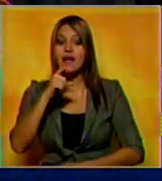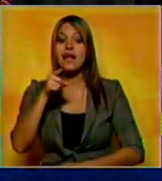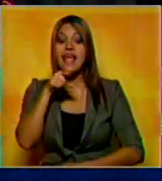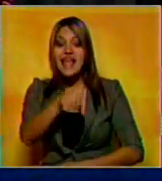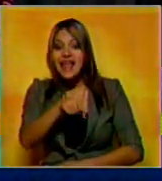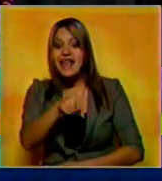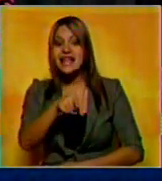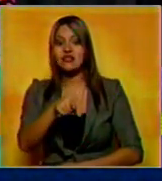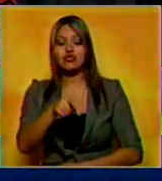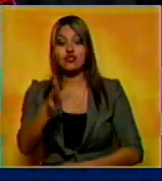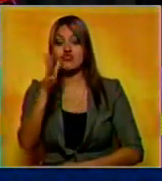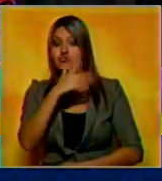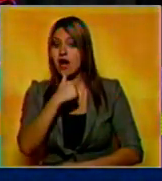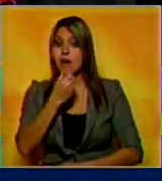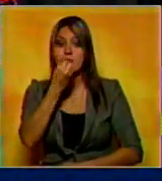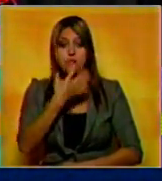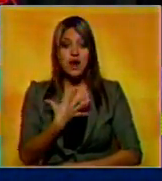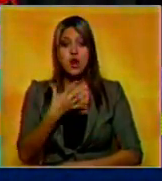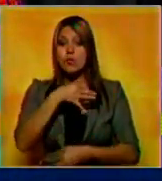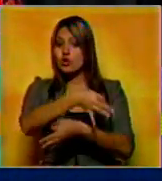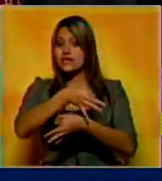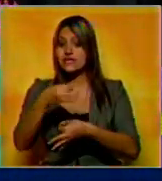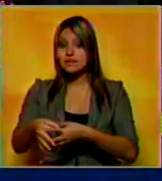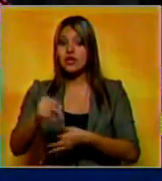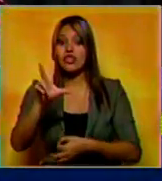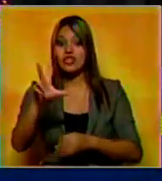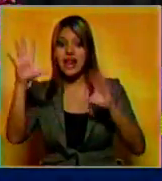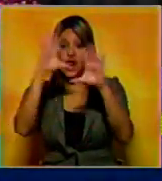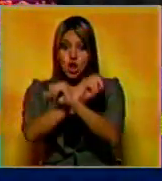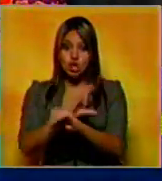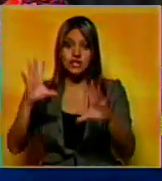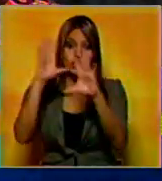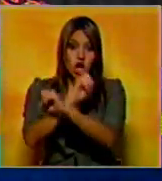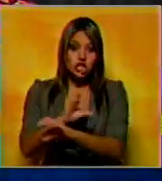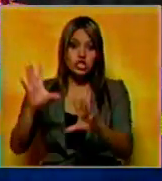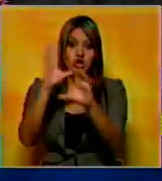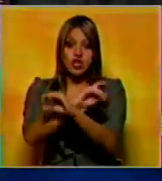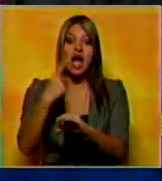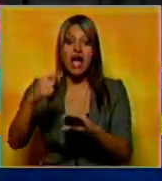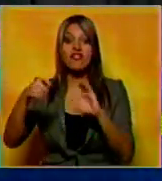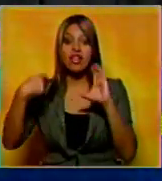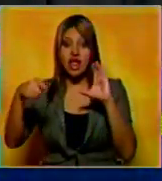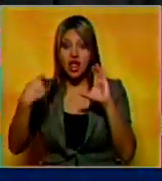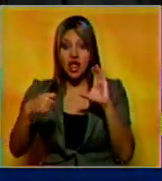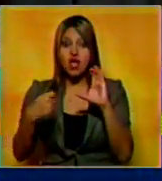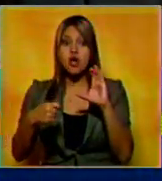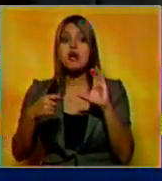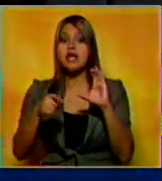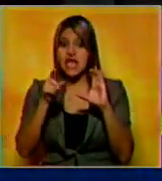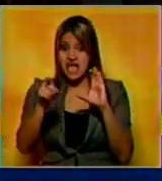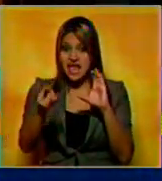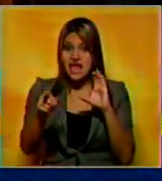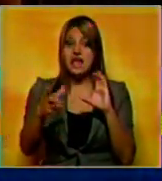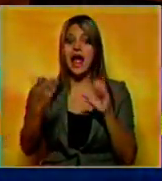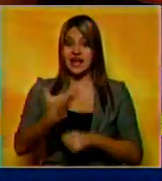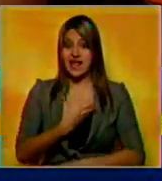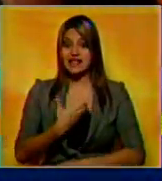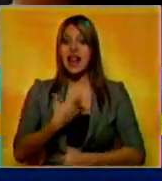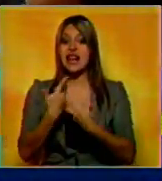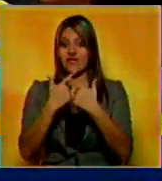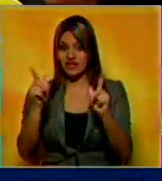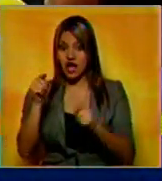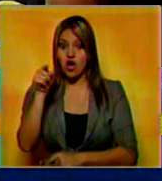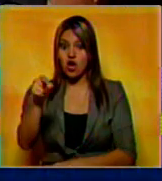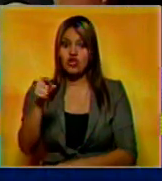actuando de forma irregular en el municipio. Ya llevan tres noches consecutivas. Ellos tienen videos y aseguran que están vinculados con la Alcaldía Libertador